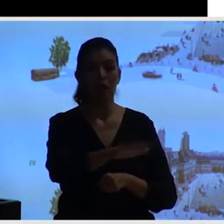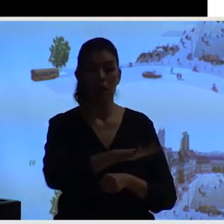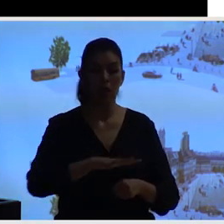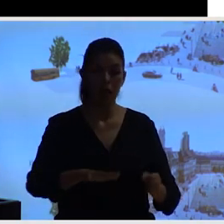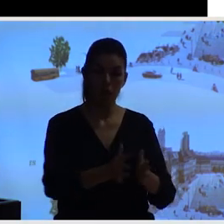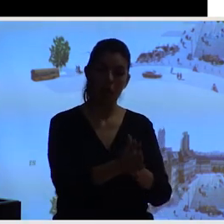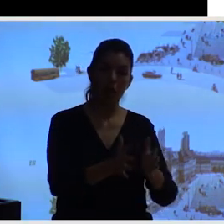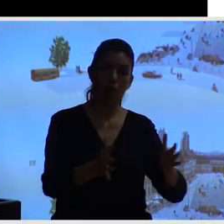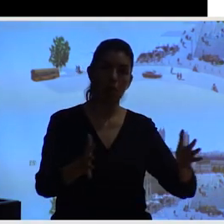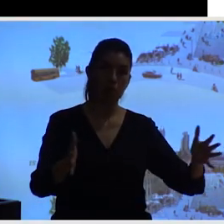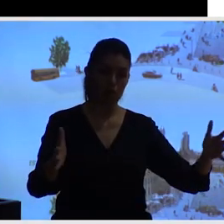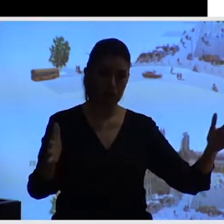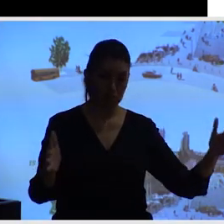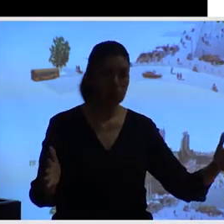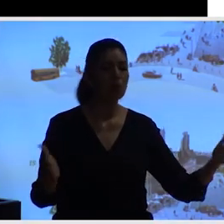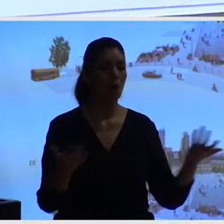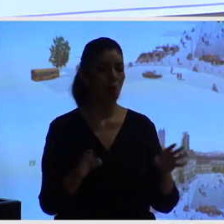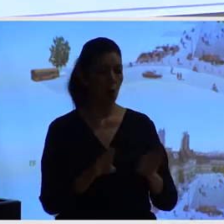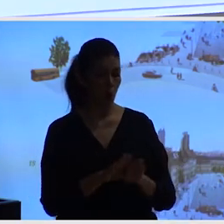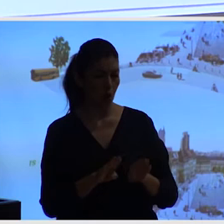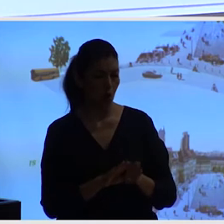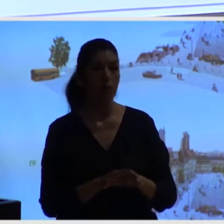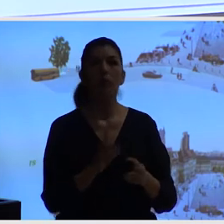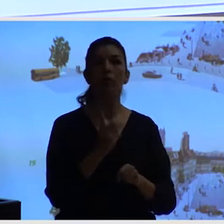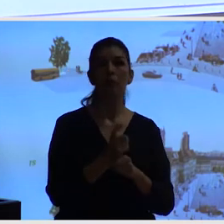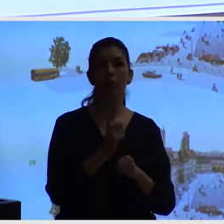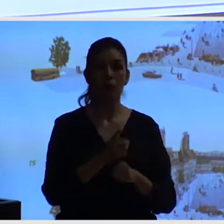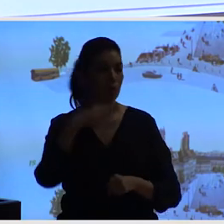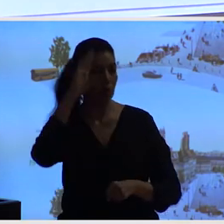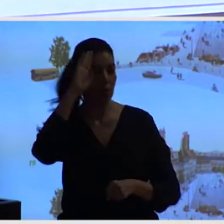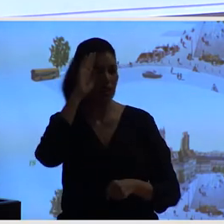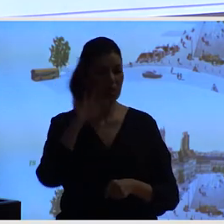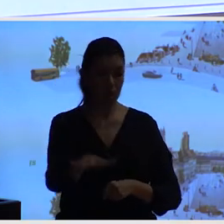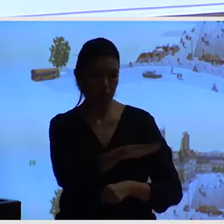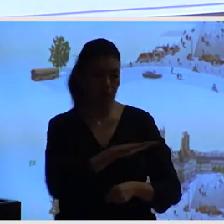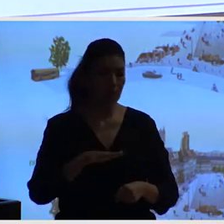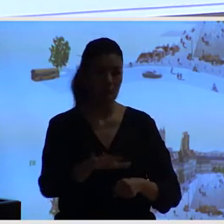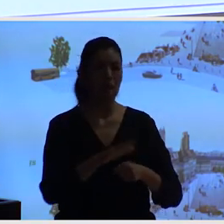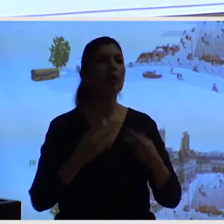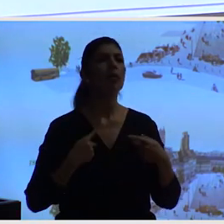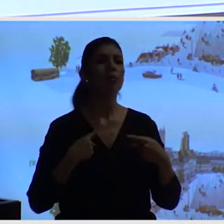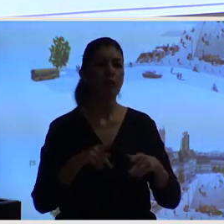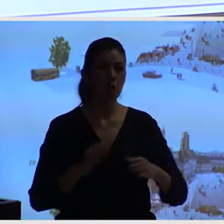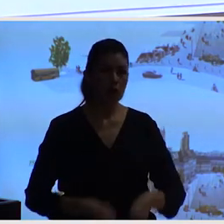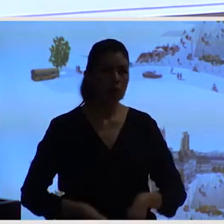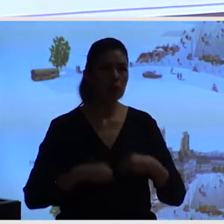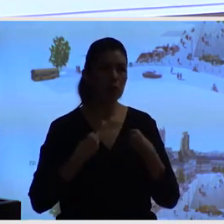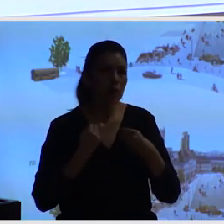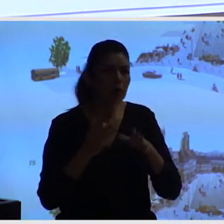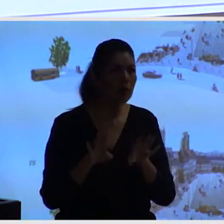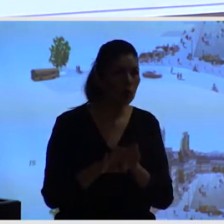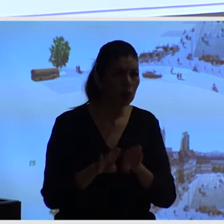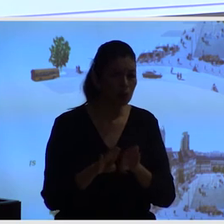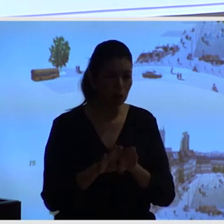levantamiento de los patrones de la vida, del lugar, diciendo, con estos vamos a diseñar el espacio público, y los edificios llegan